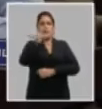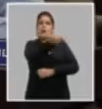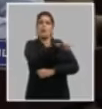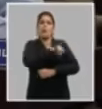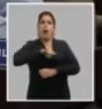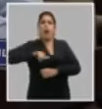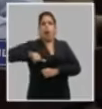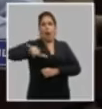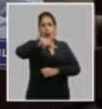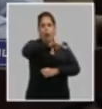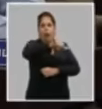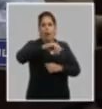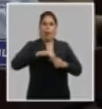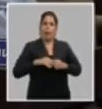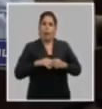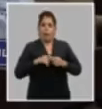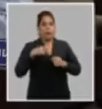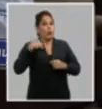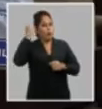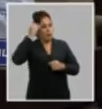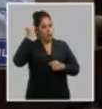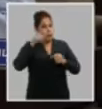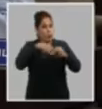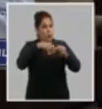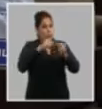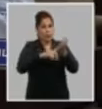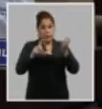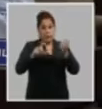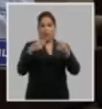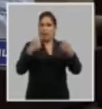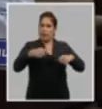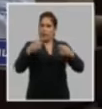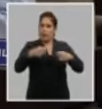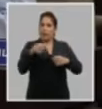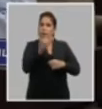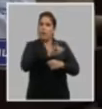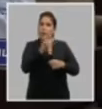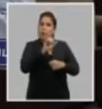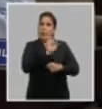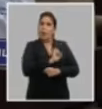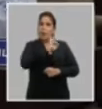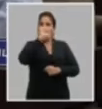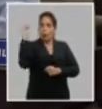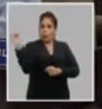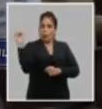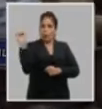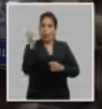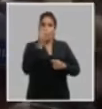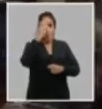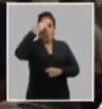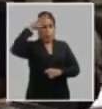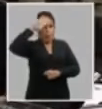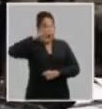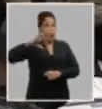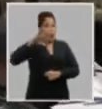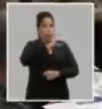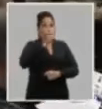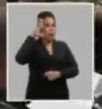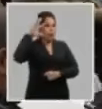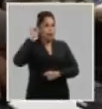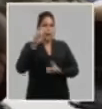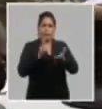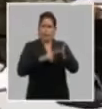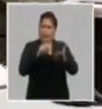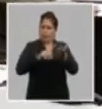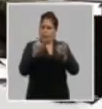igualdad de condiciones yo creo que el núcleo tiene el reto también de lograr que los cubanos todos entiendan no